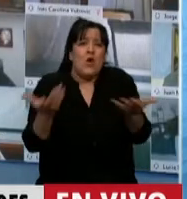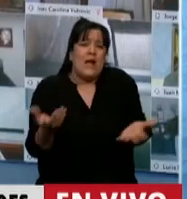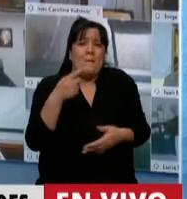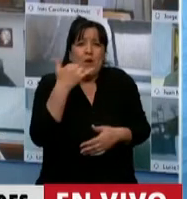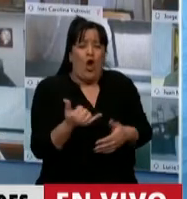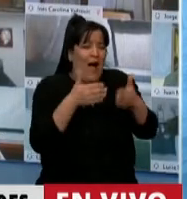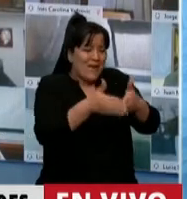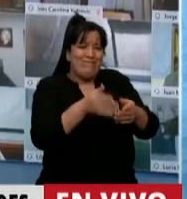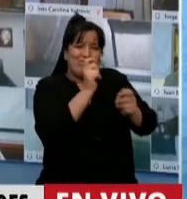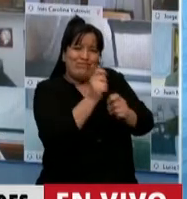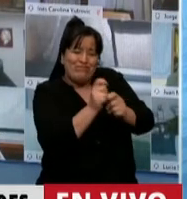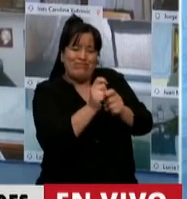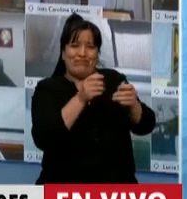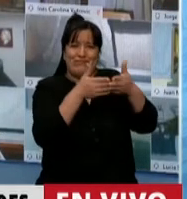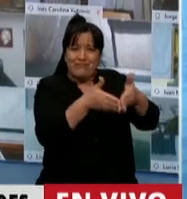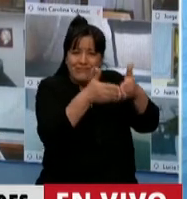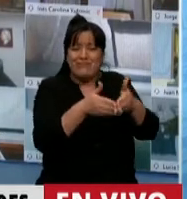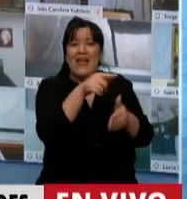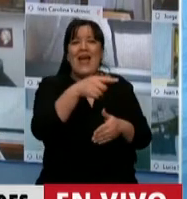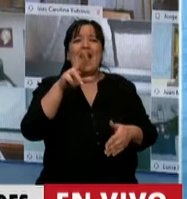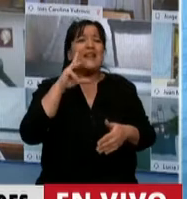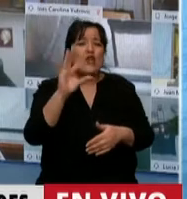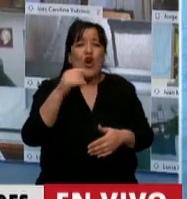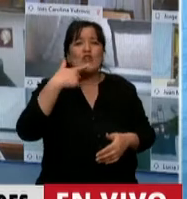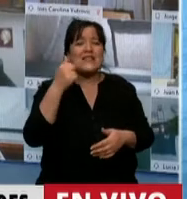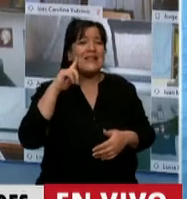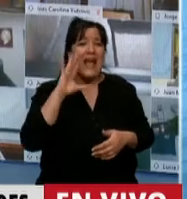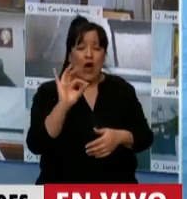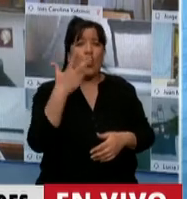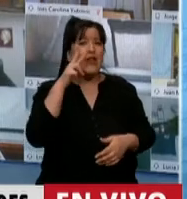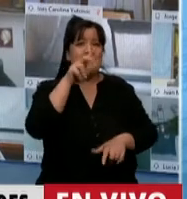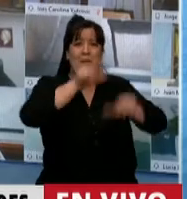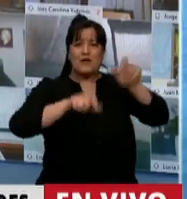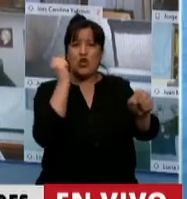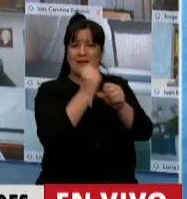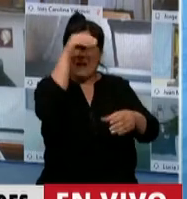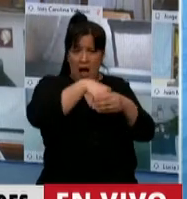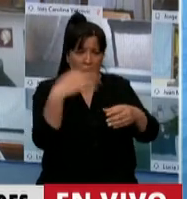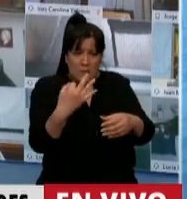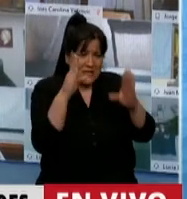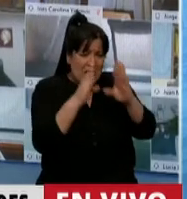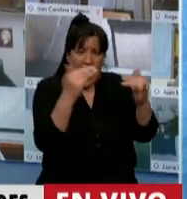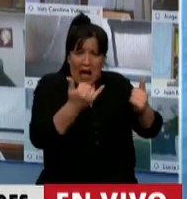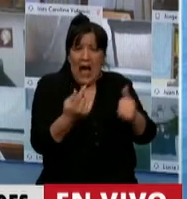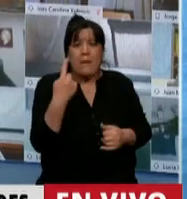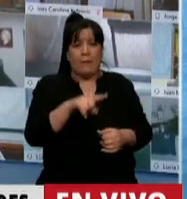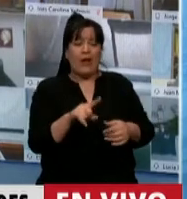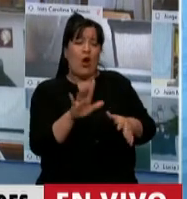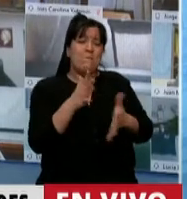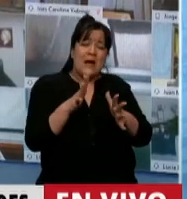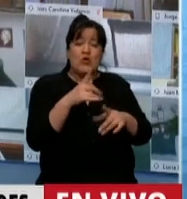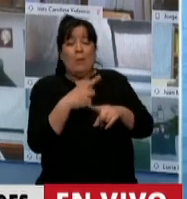Astilleros Río Santiago que está haciendo con 3.000 trabajadores superespecializados y que está semi